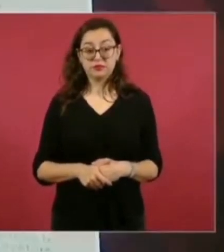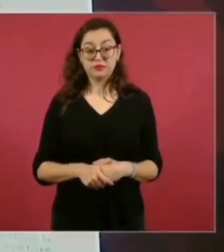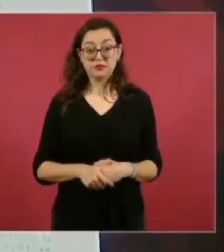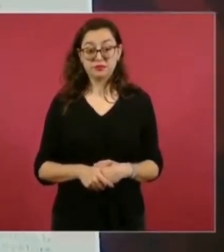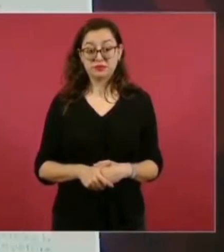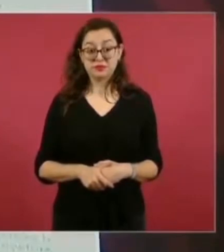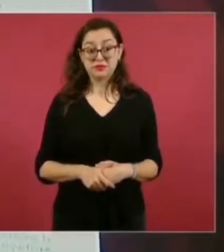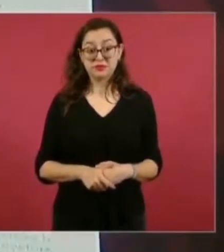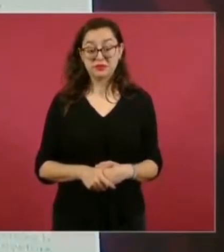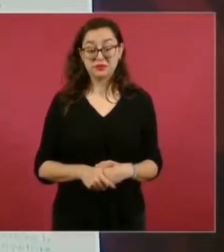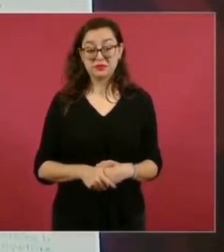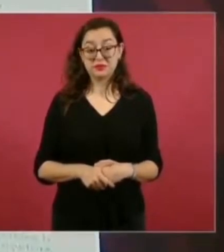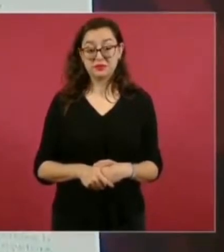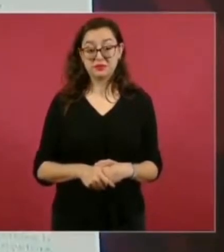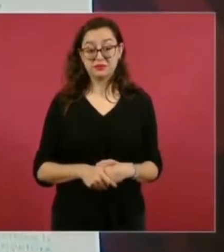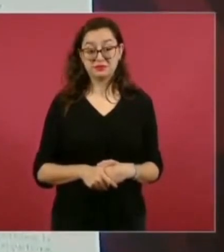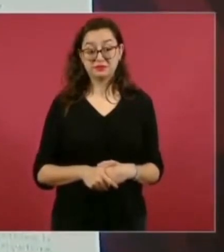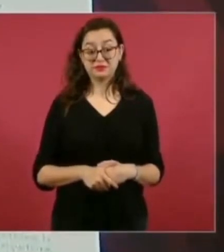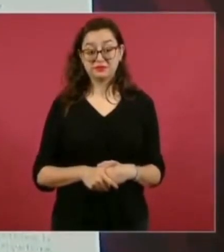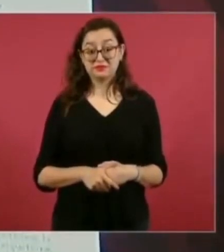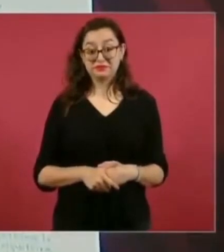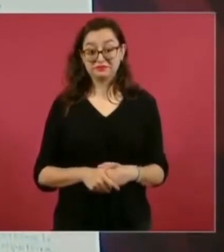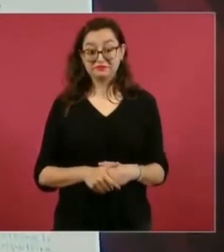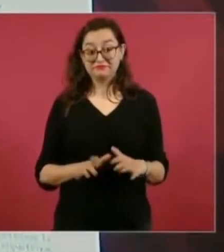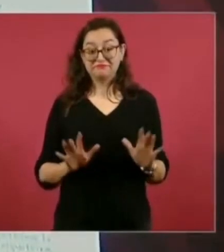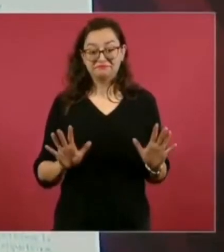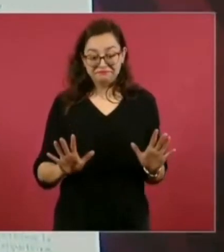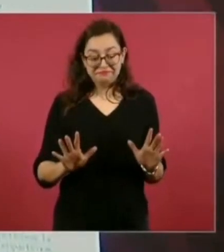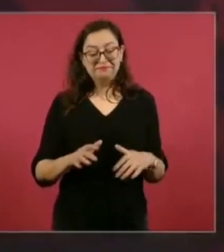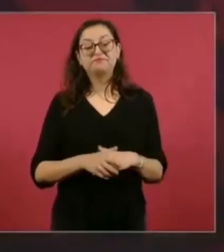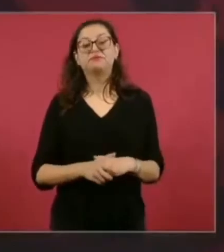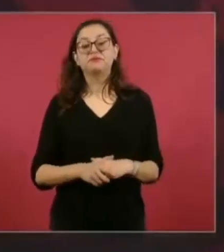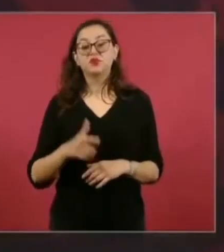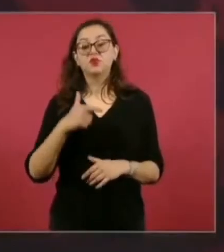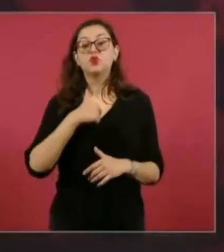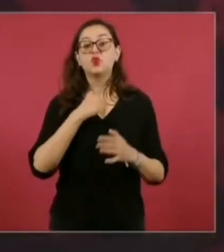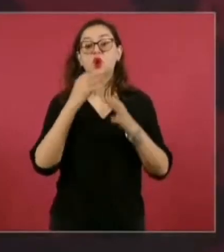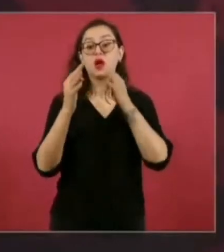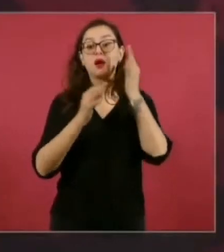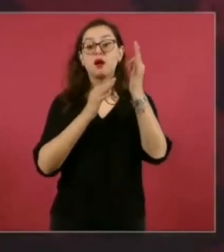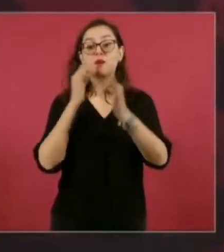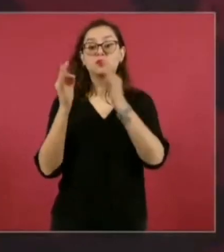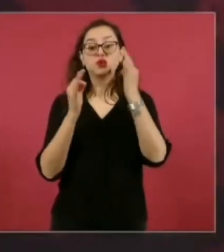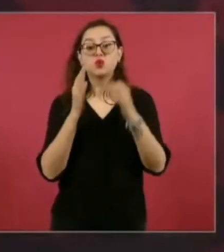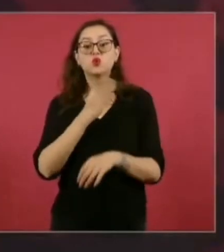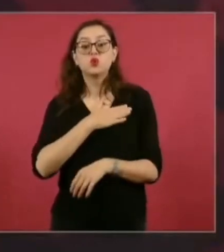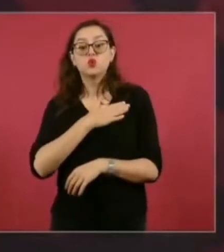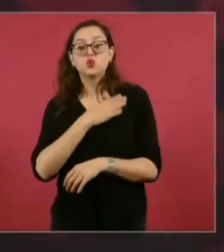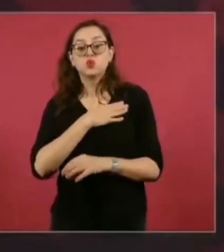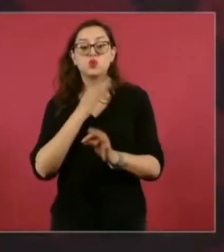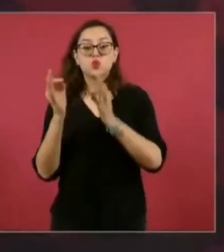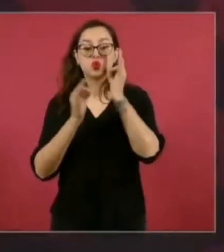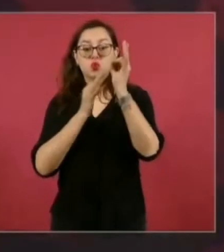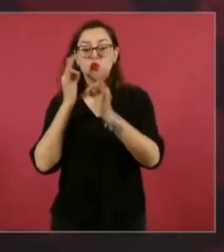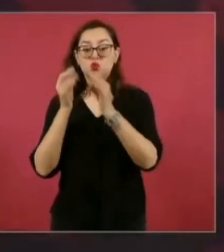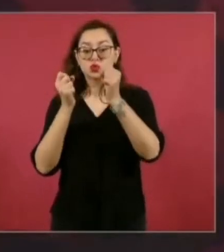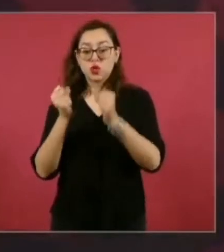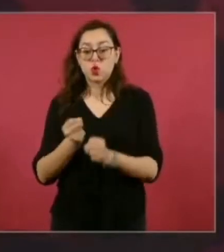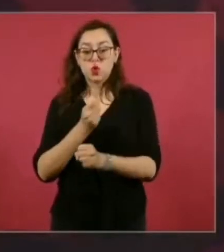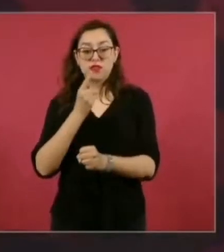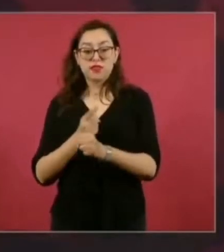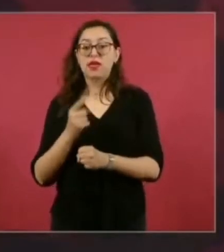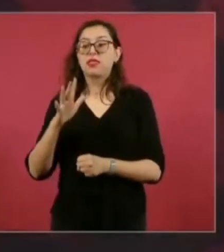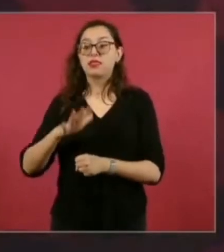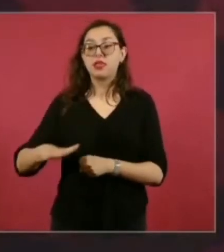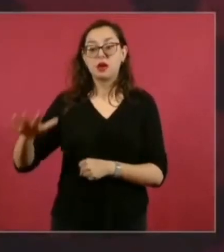doy una buena de seguridad, de Morelos, buena. Se